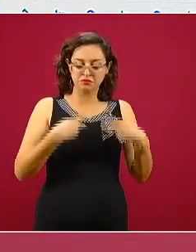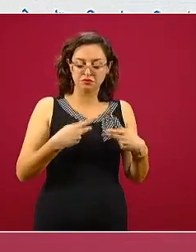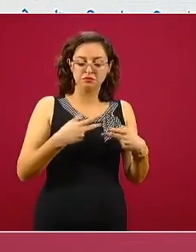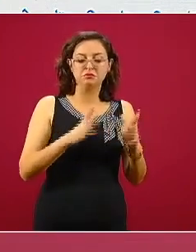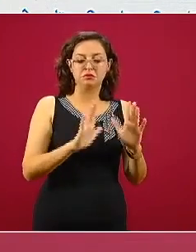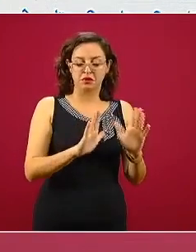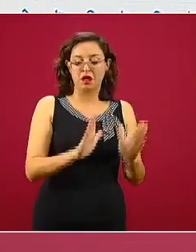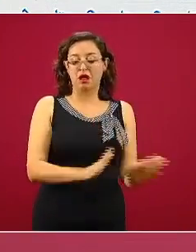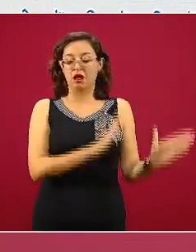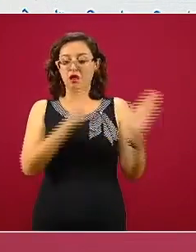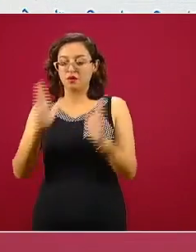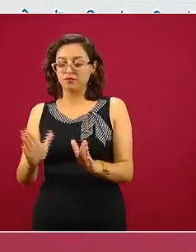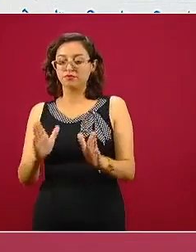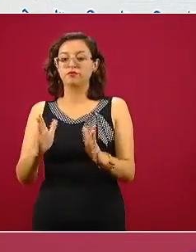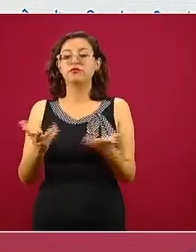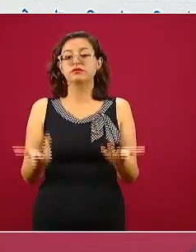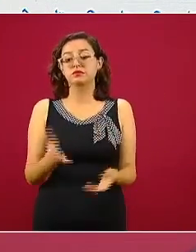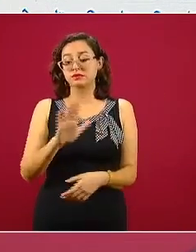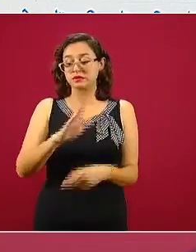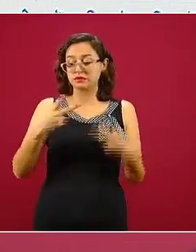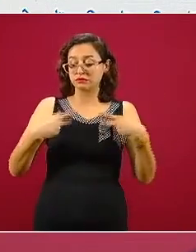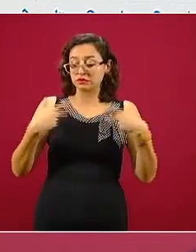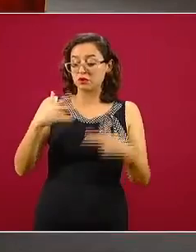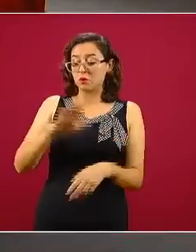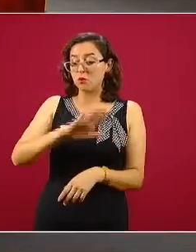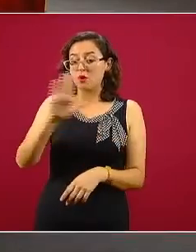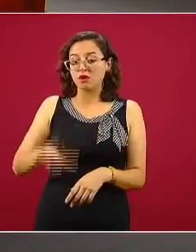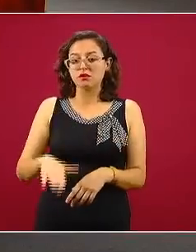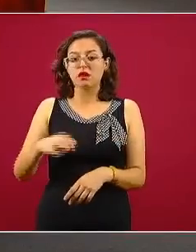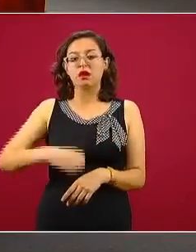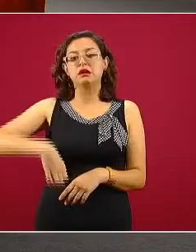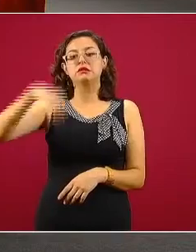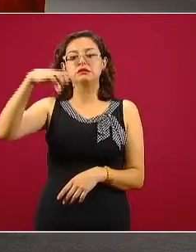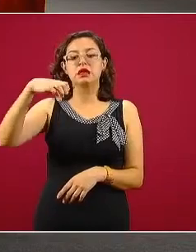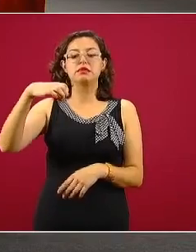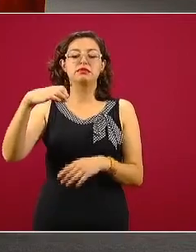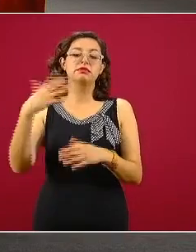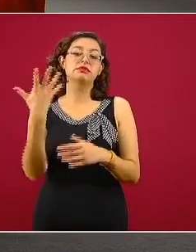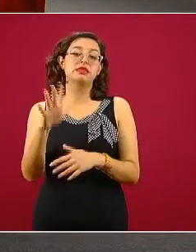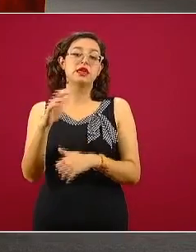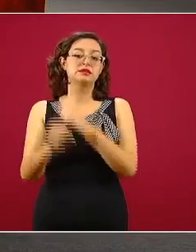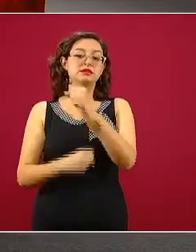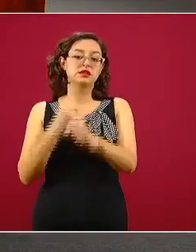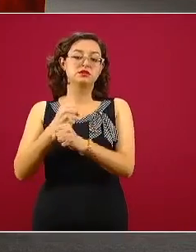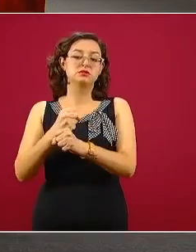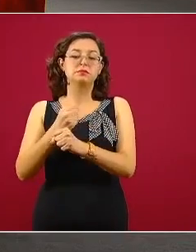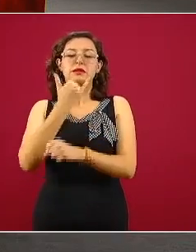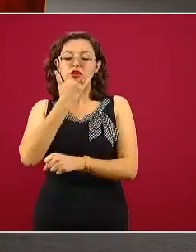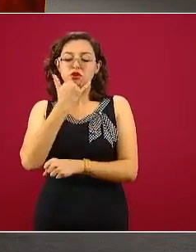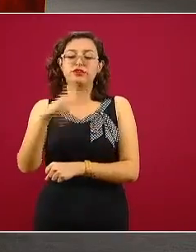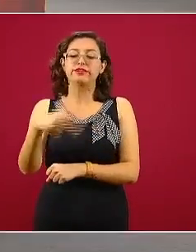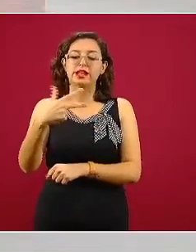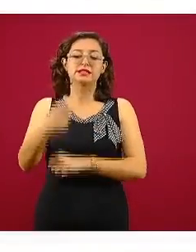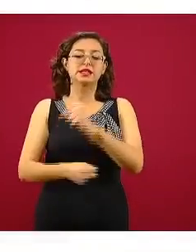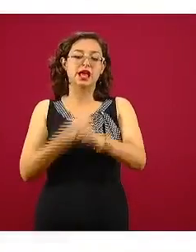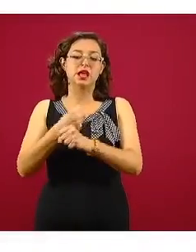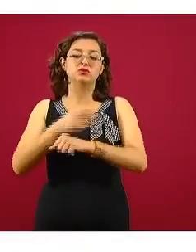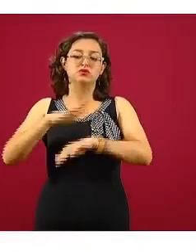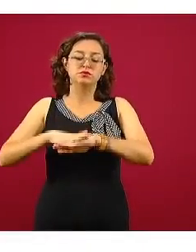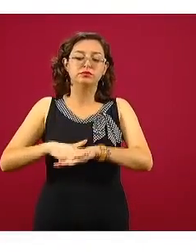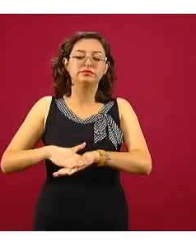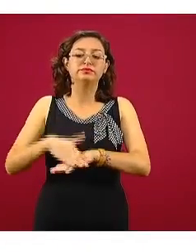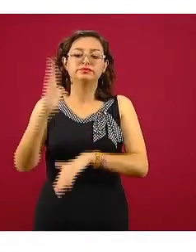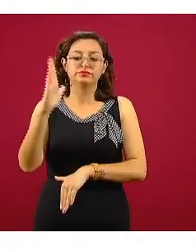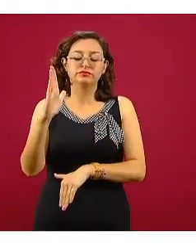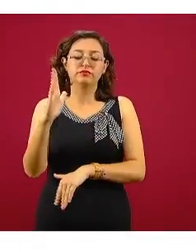vida, la mediana de edad es un poco más avanzada, es 10 años, 13 años de hecho más avanzada y